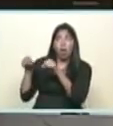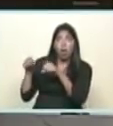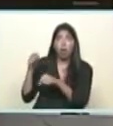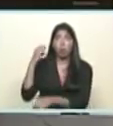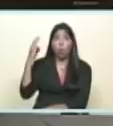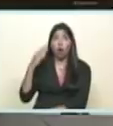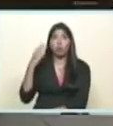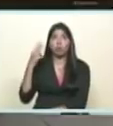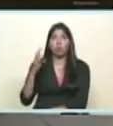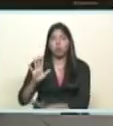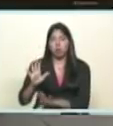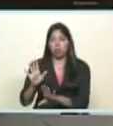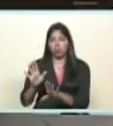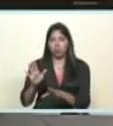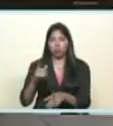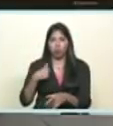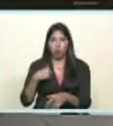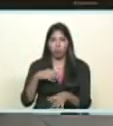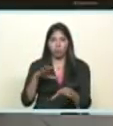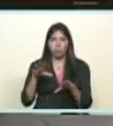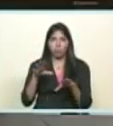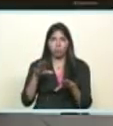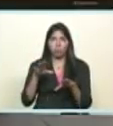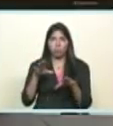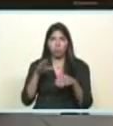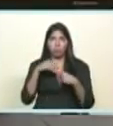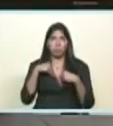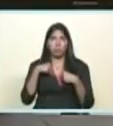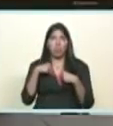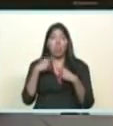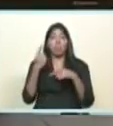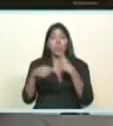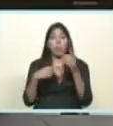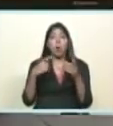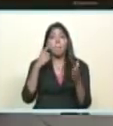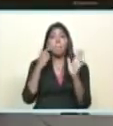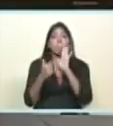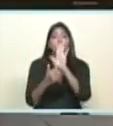no voy a decir más pero las pruebas aparecerán